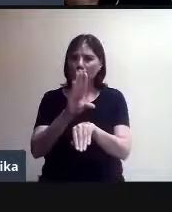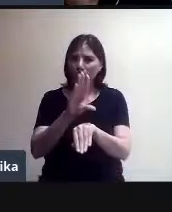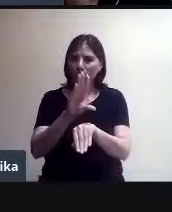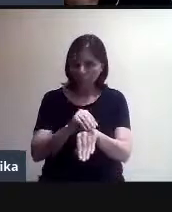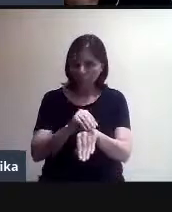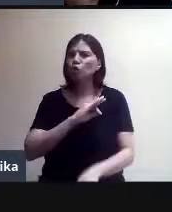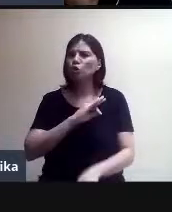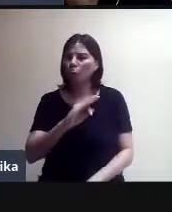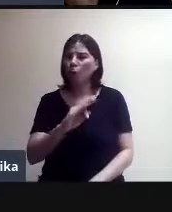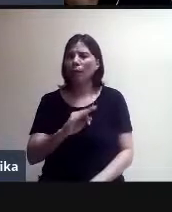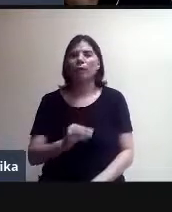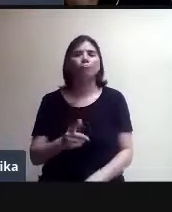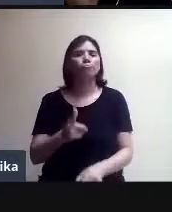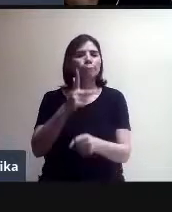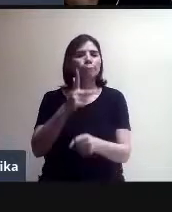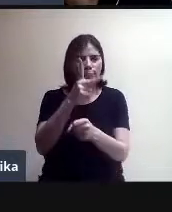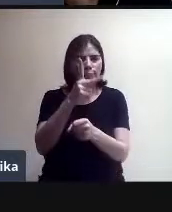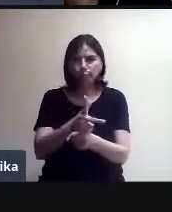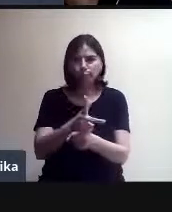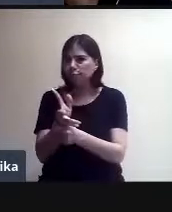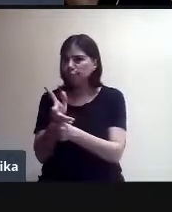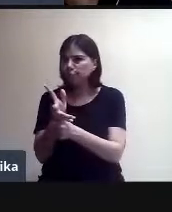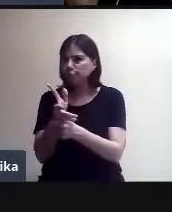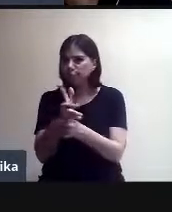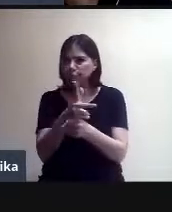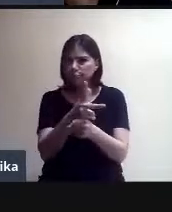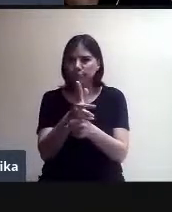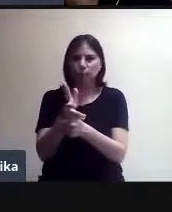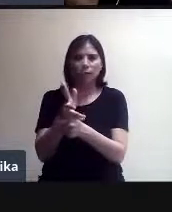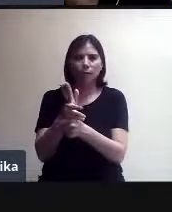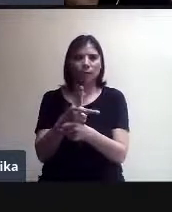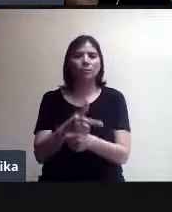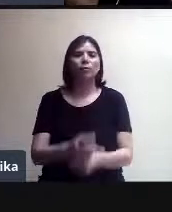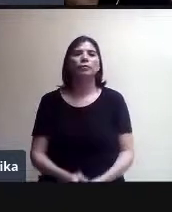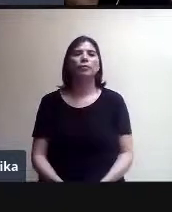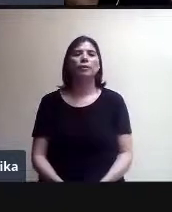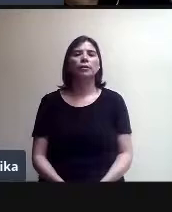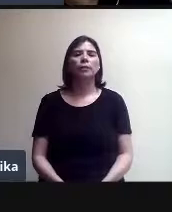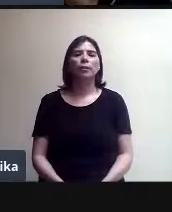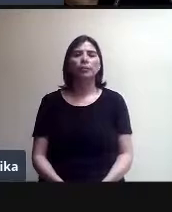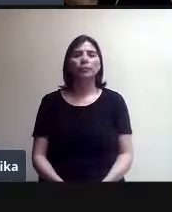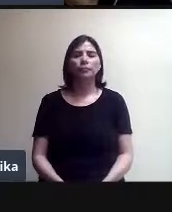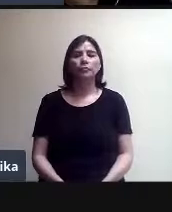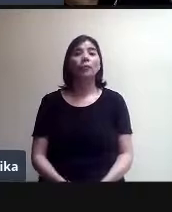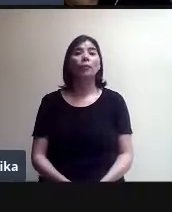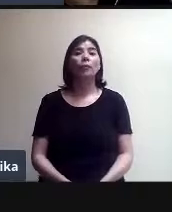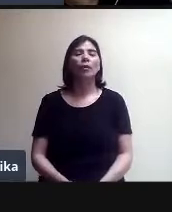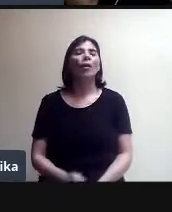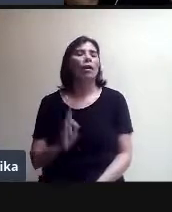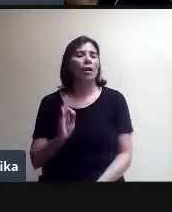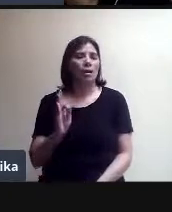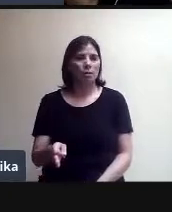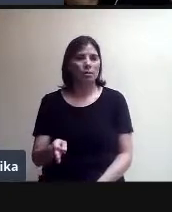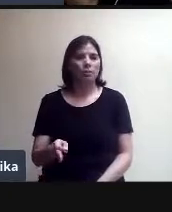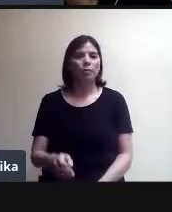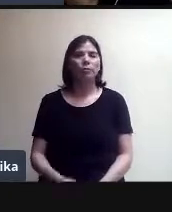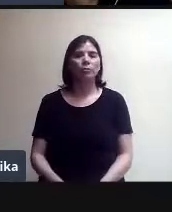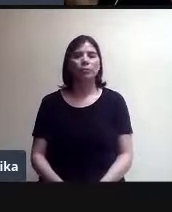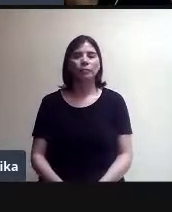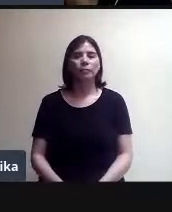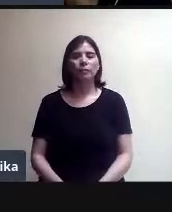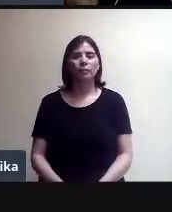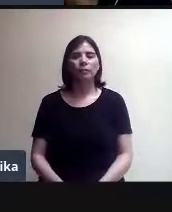inicio la grabación, ¿sí? Y este, se acepta. Y ahora van a ver cómo del lado